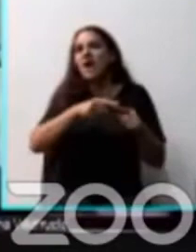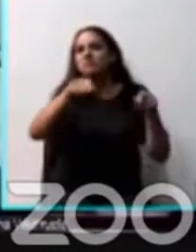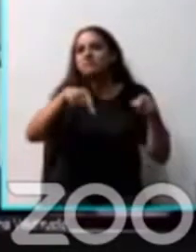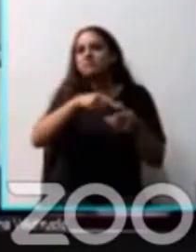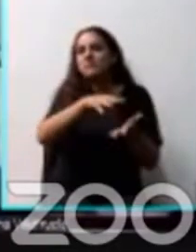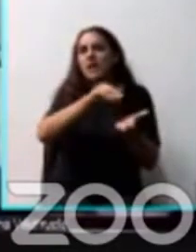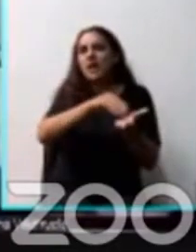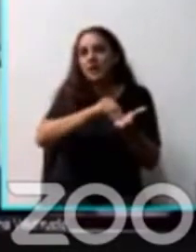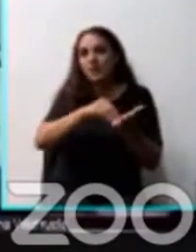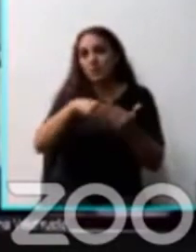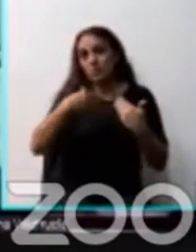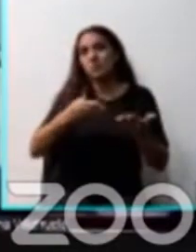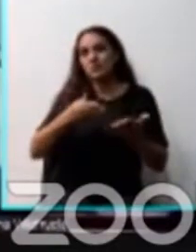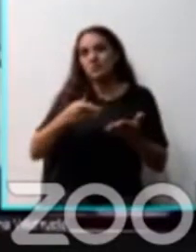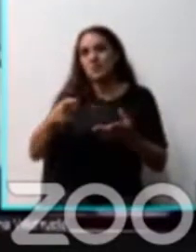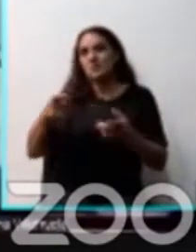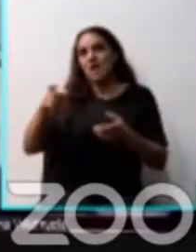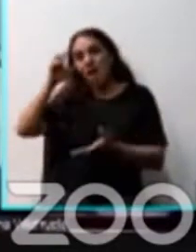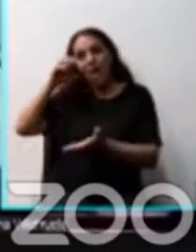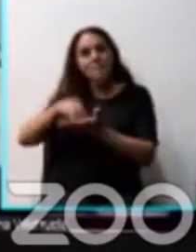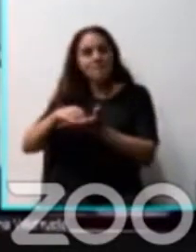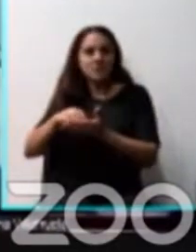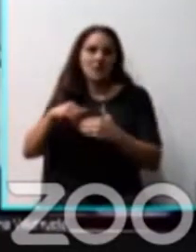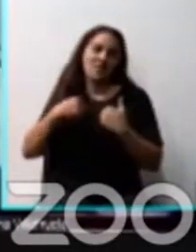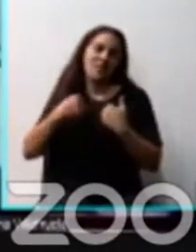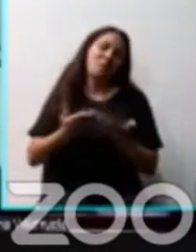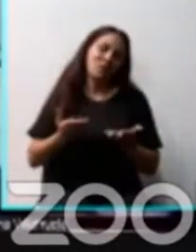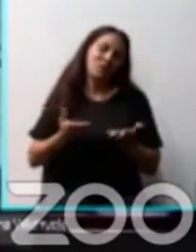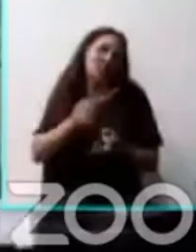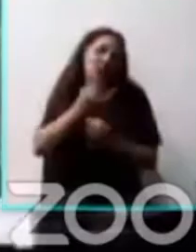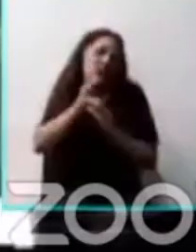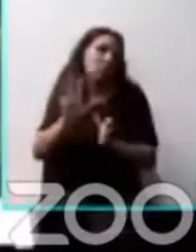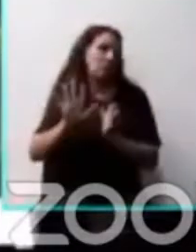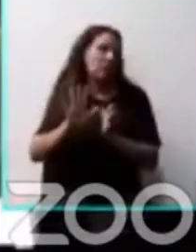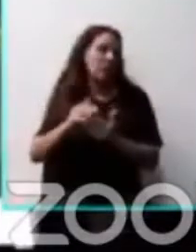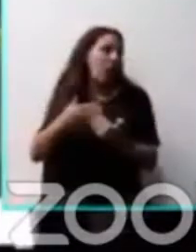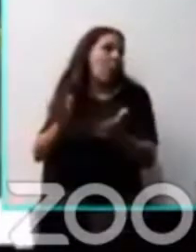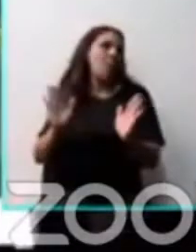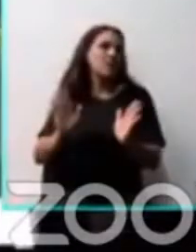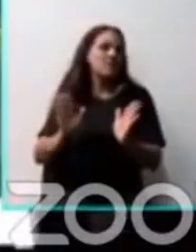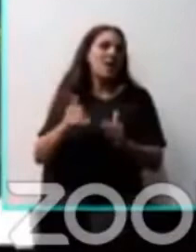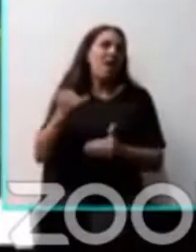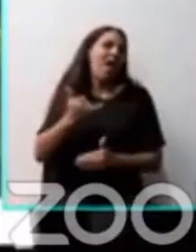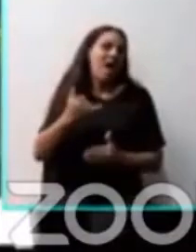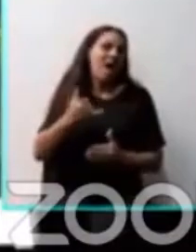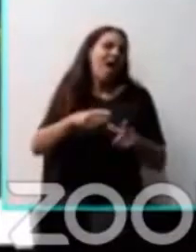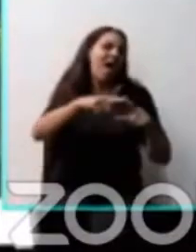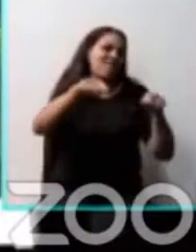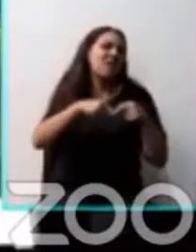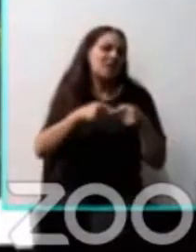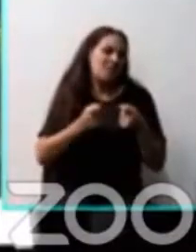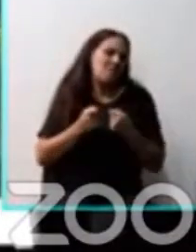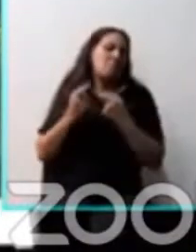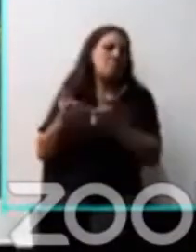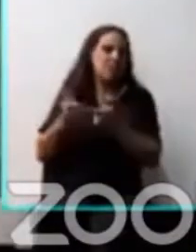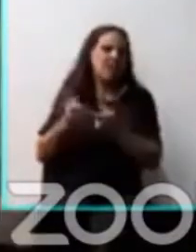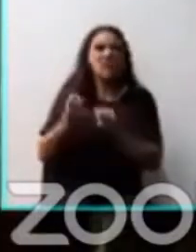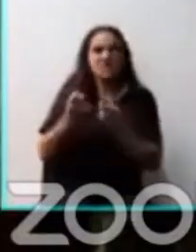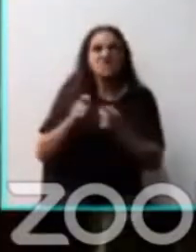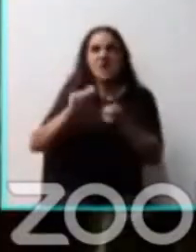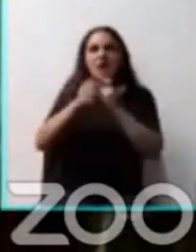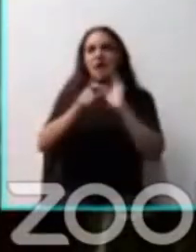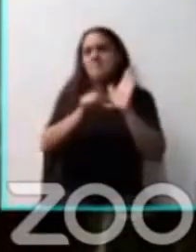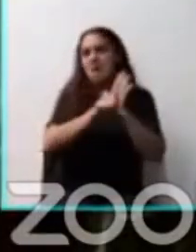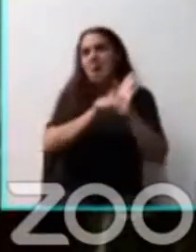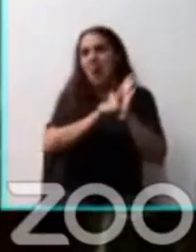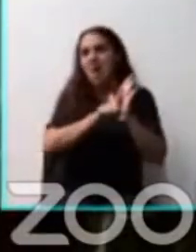empresarios hacen lo que quieren. Necesitas un terreno, acá garantizado. Necesitas algún cambio en la ley,